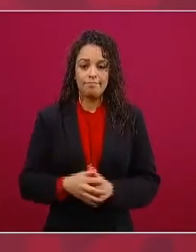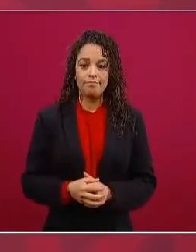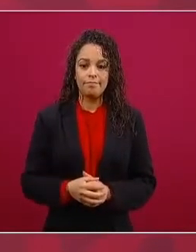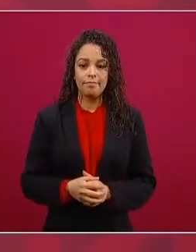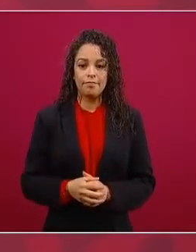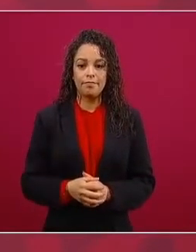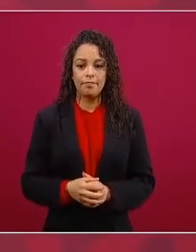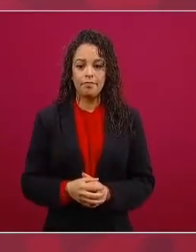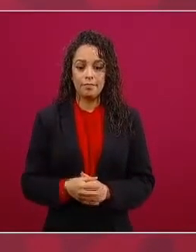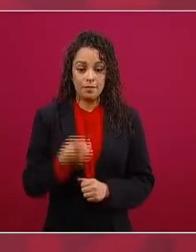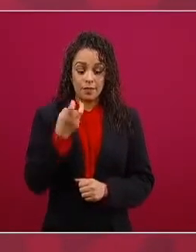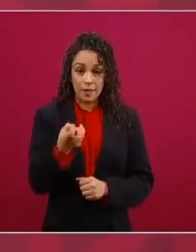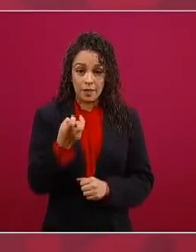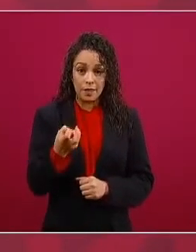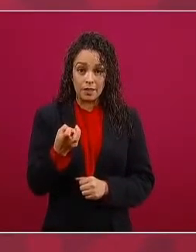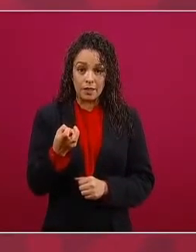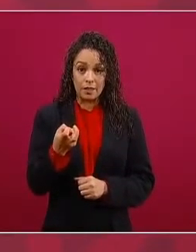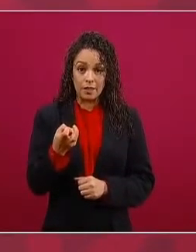ahí